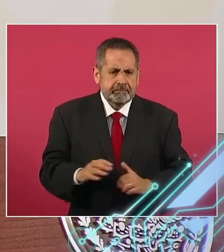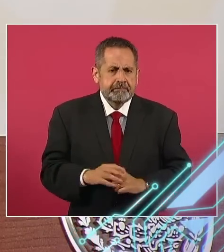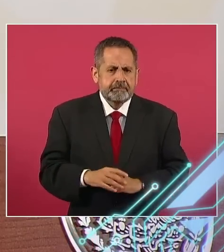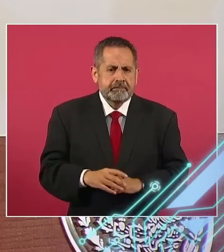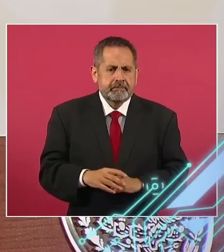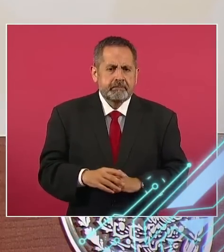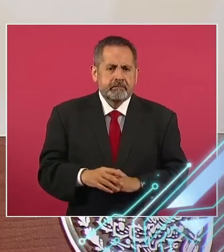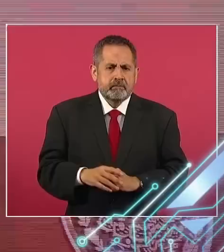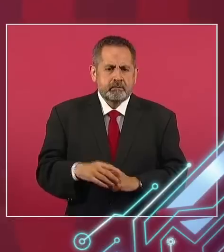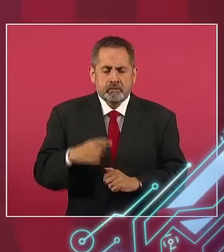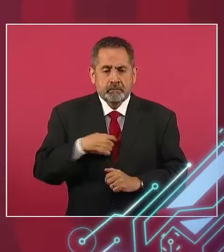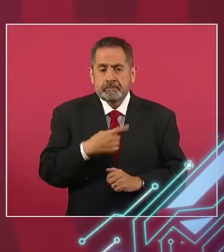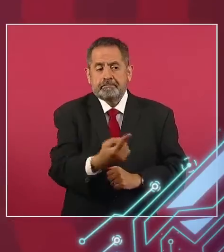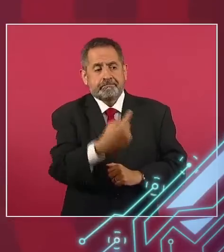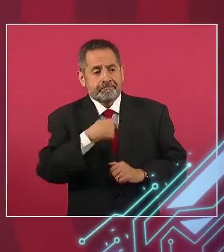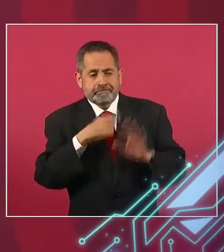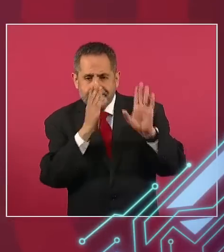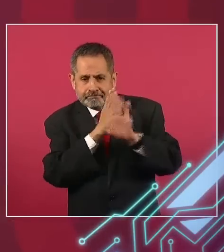Yo fui espiado.